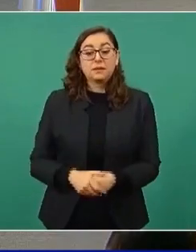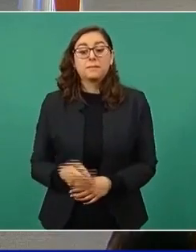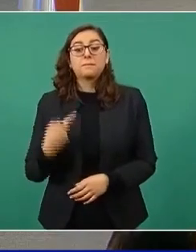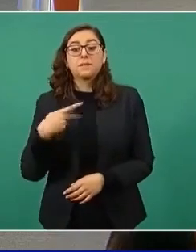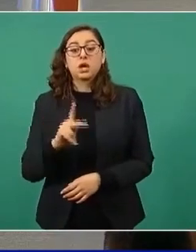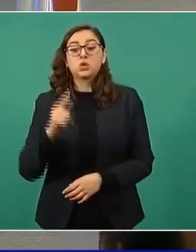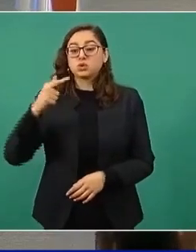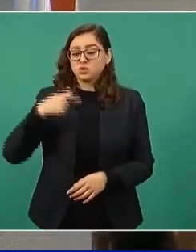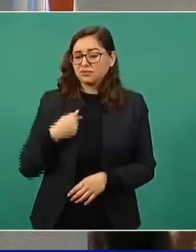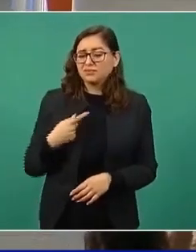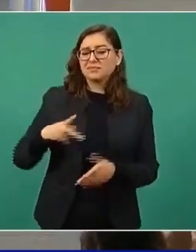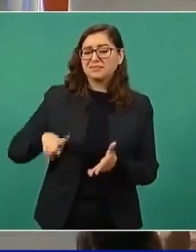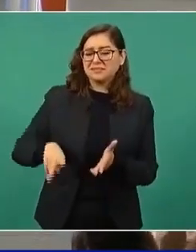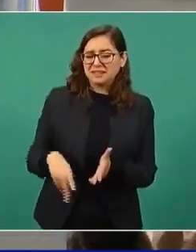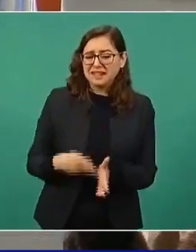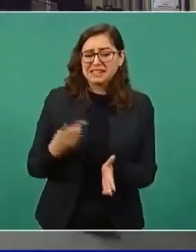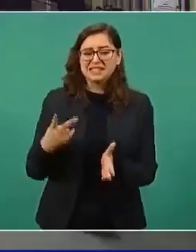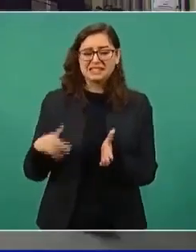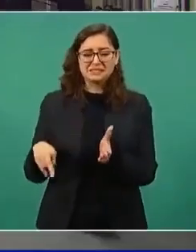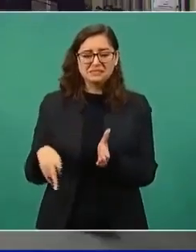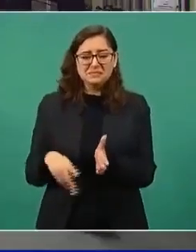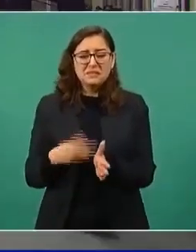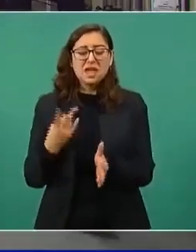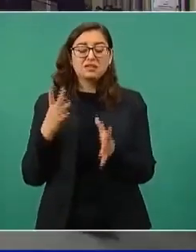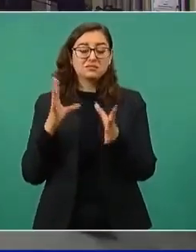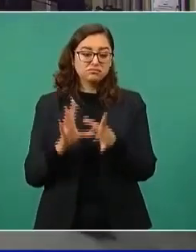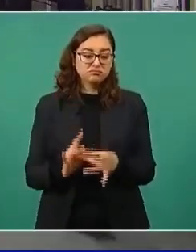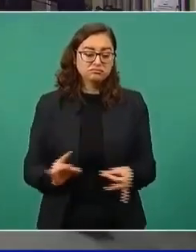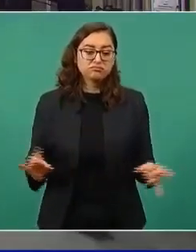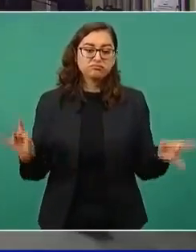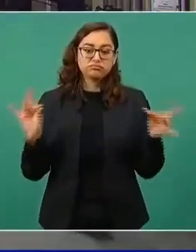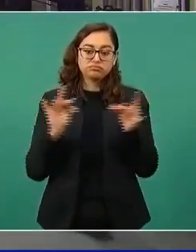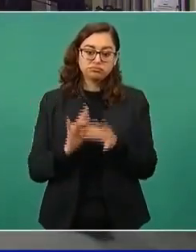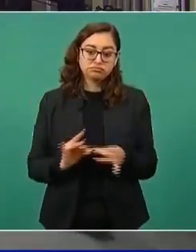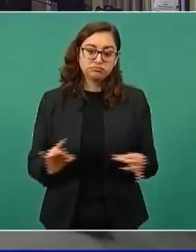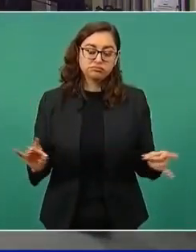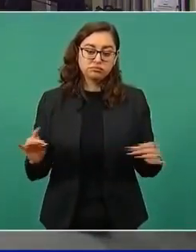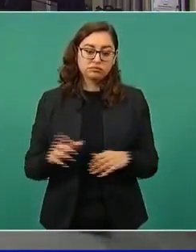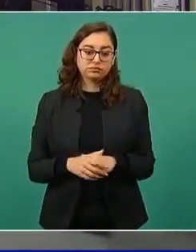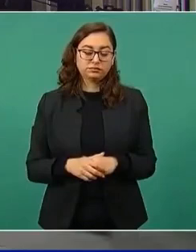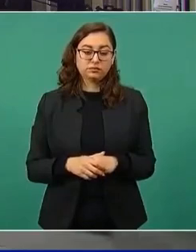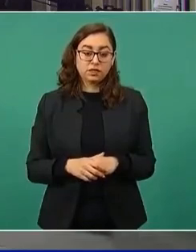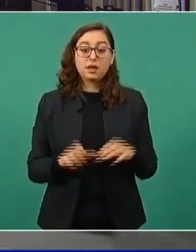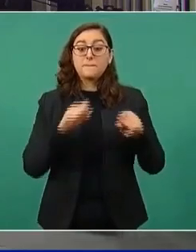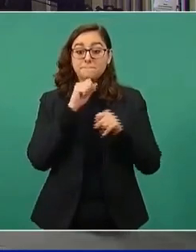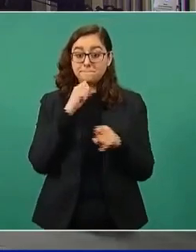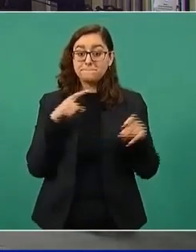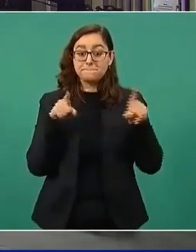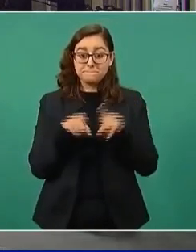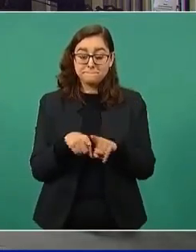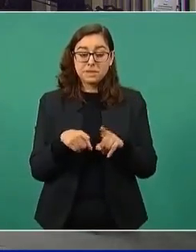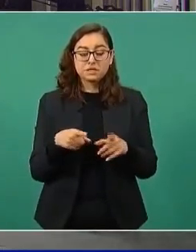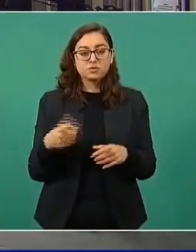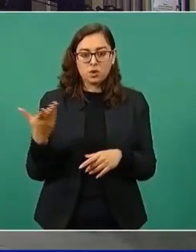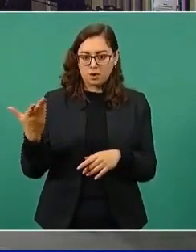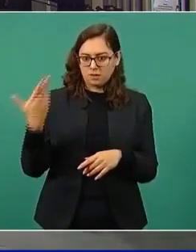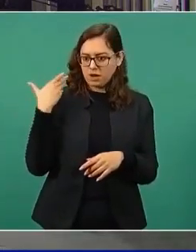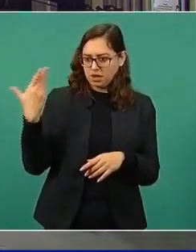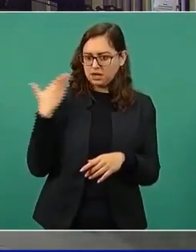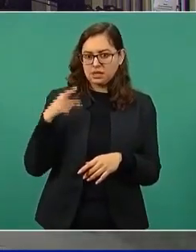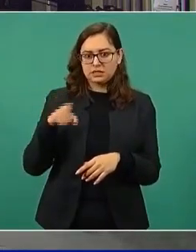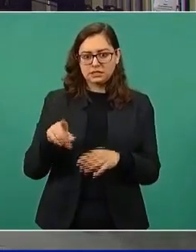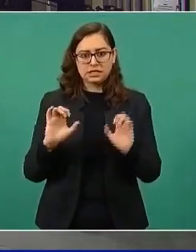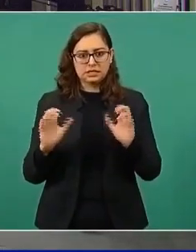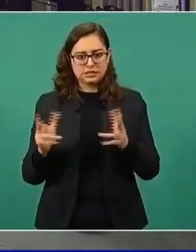al señor Kerry, que vino a